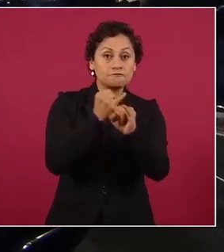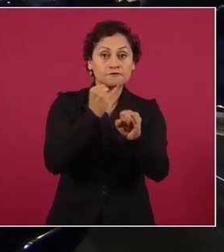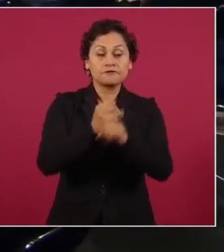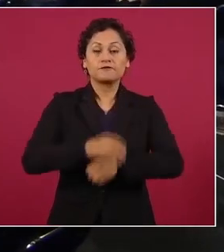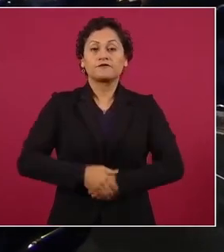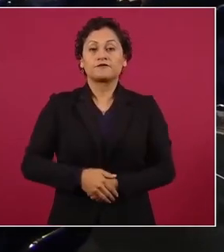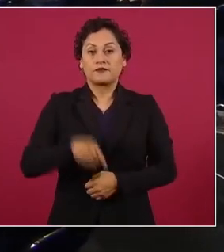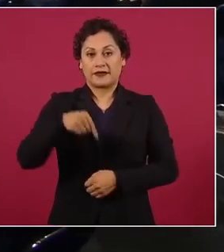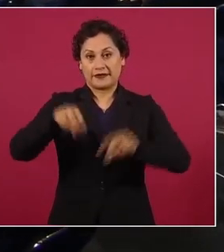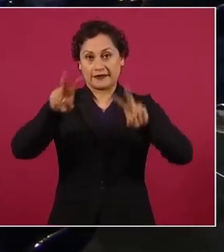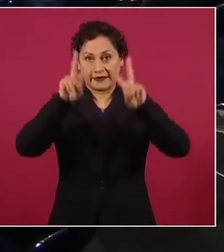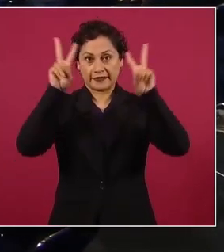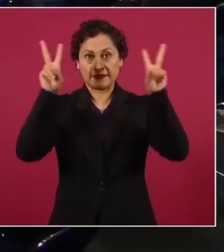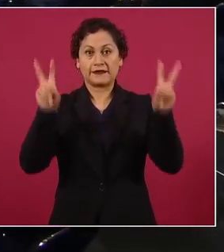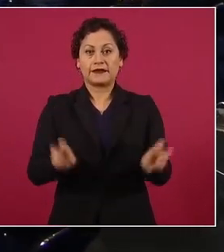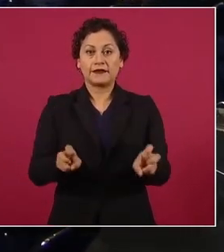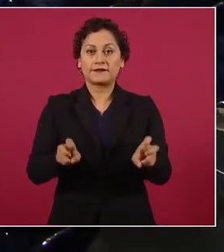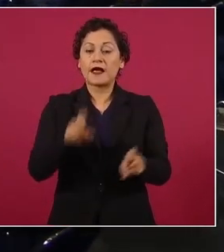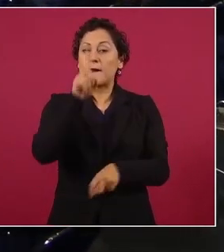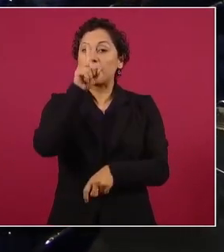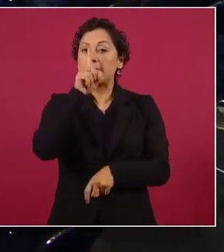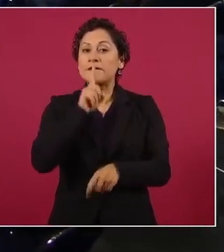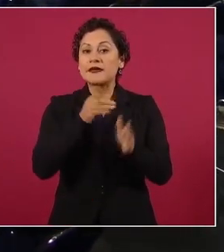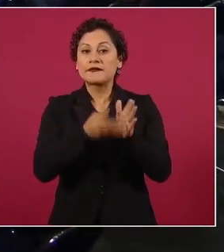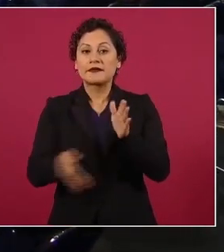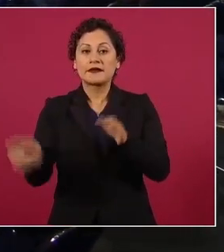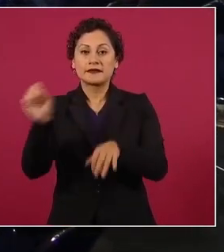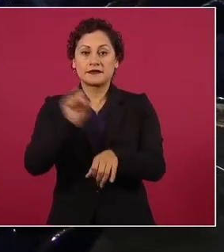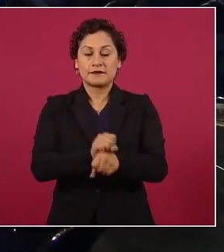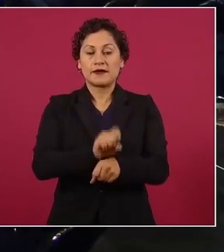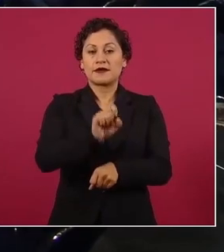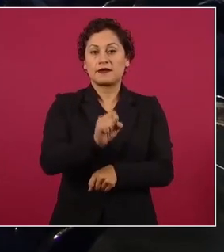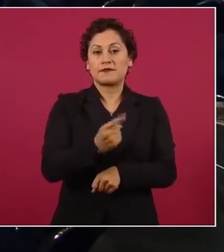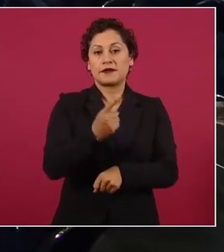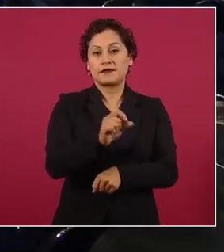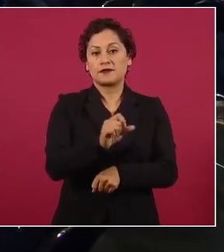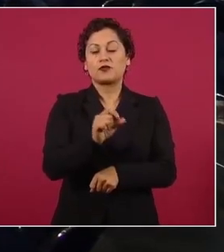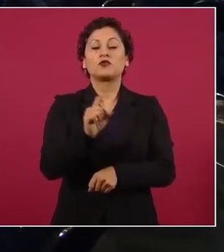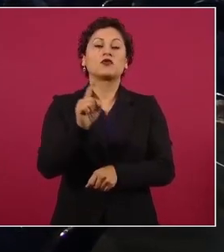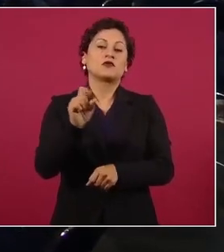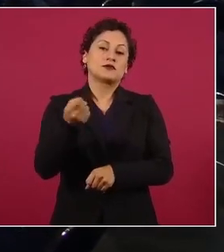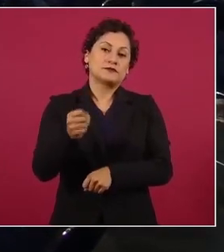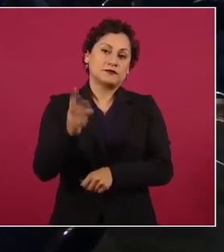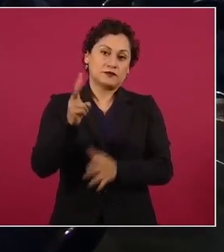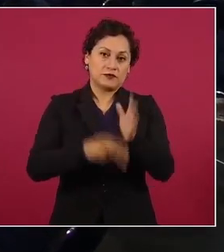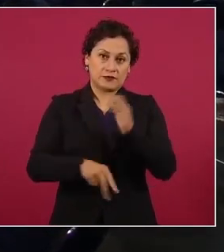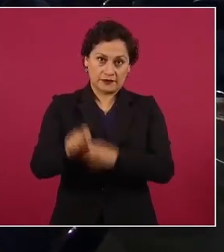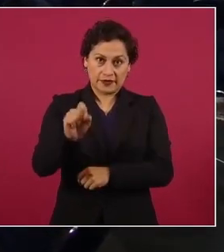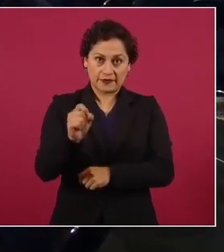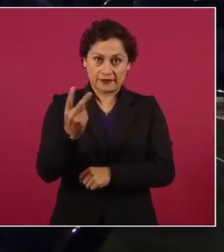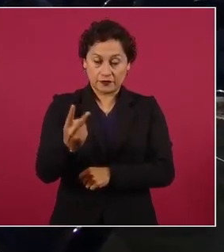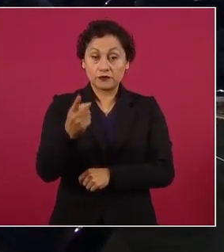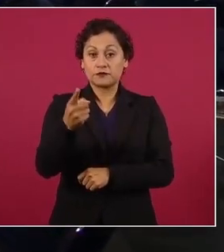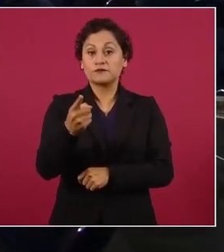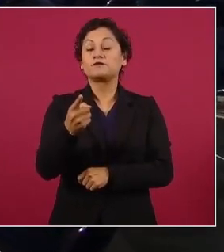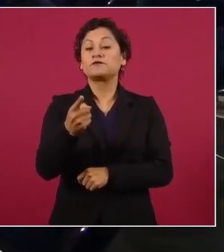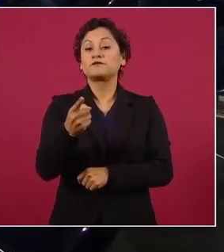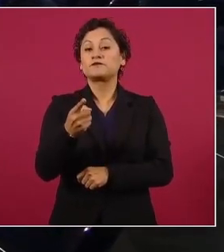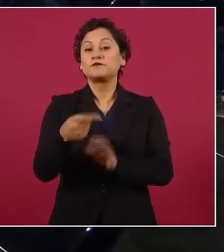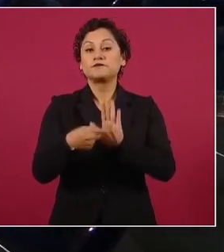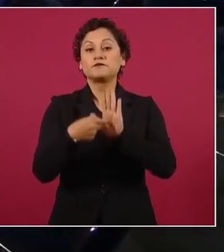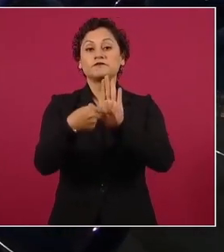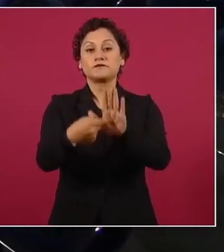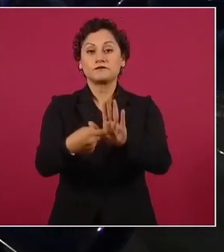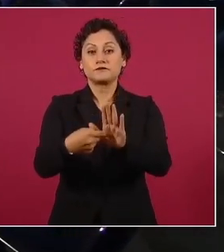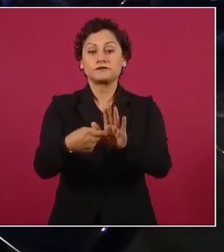Este es el Quién es quién en las mentiras de la semana del 21 de septiembre de 2022. Vamos con la primera. Traemos un Selva